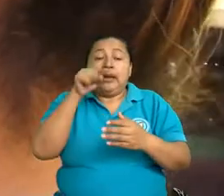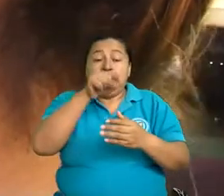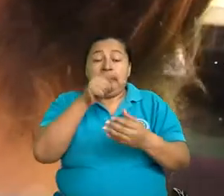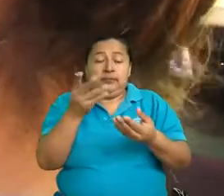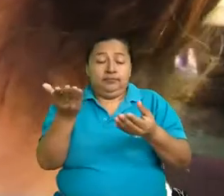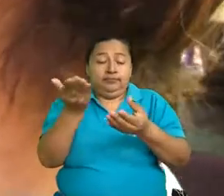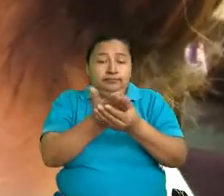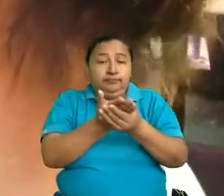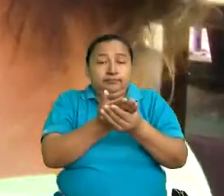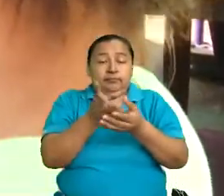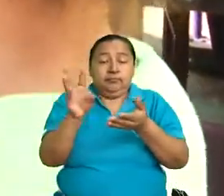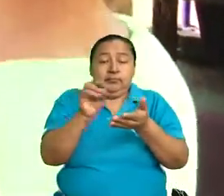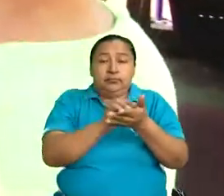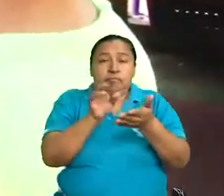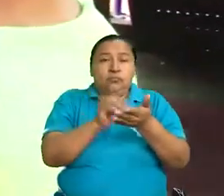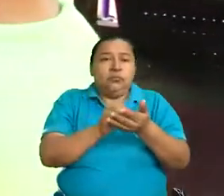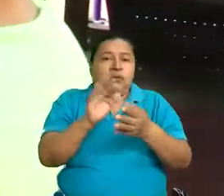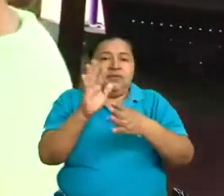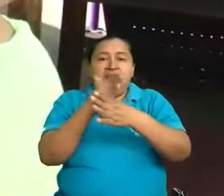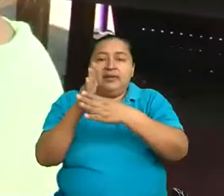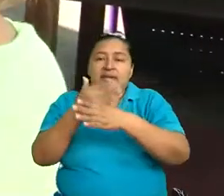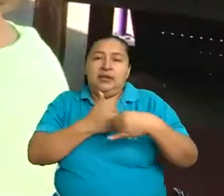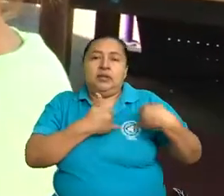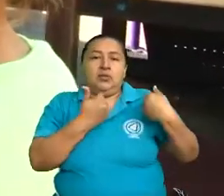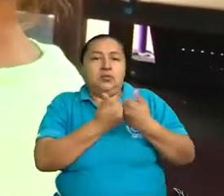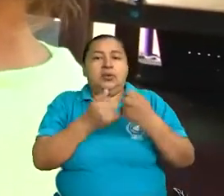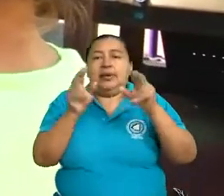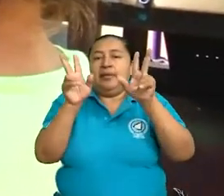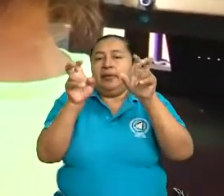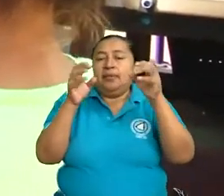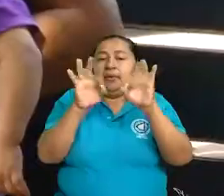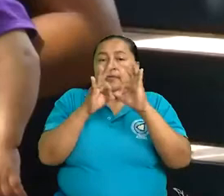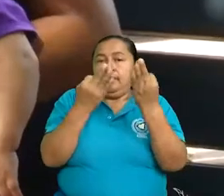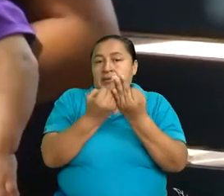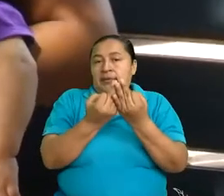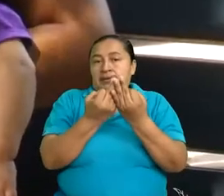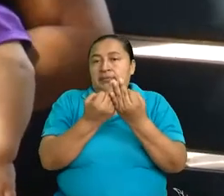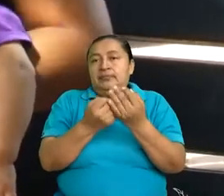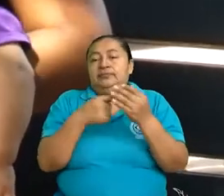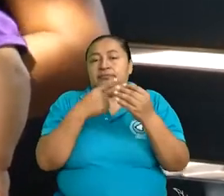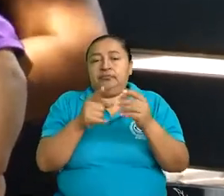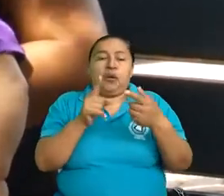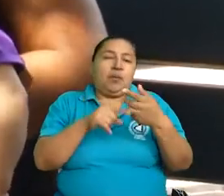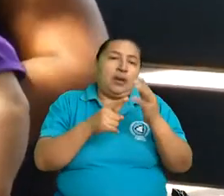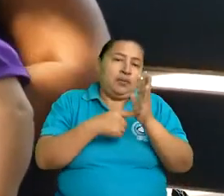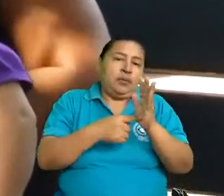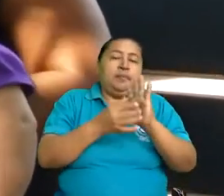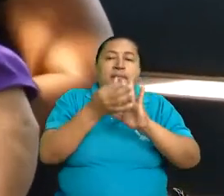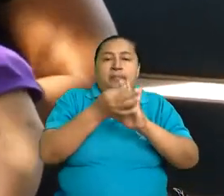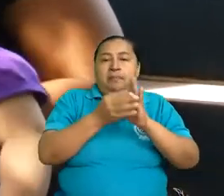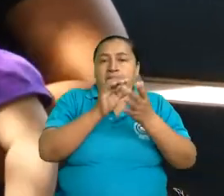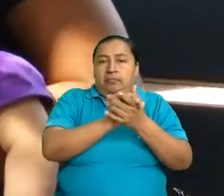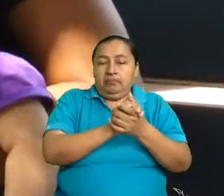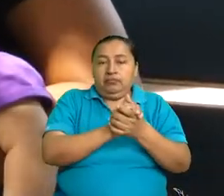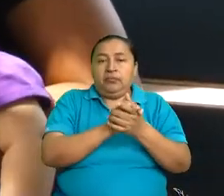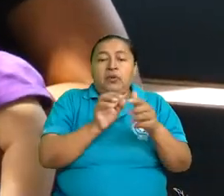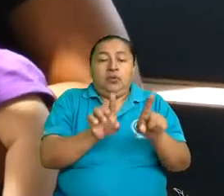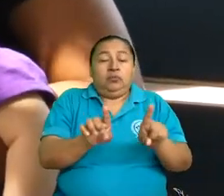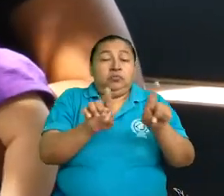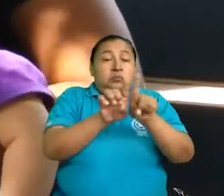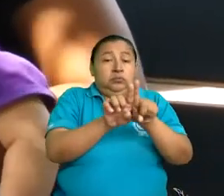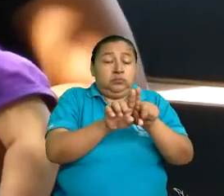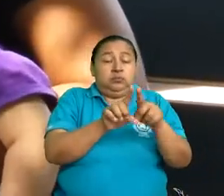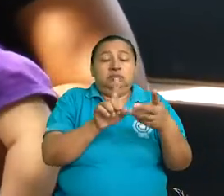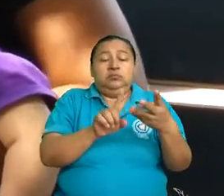forma coherente todas las instituciones en materia de familia, es decir, el matrimonio, la unión de hechos estable,